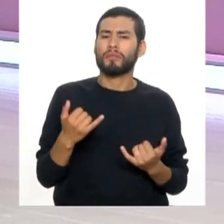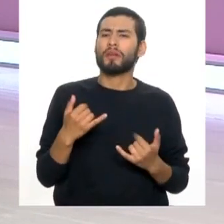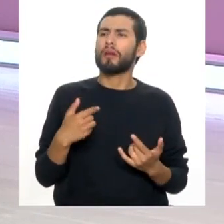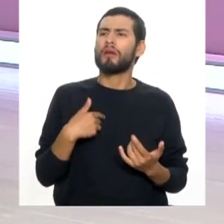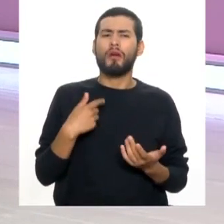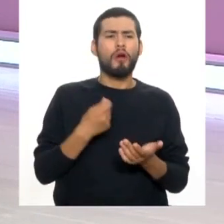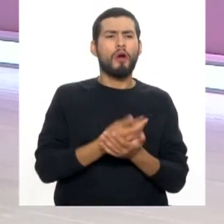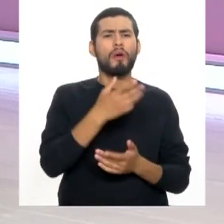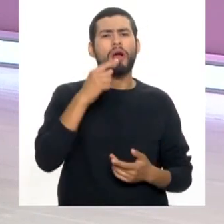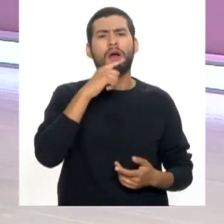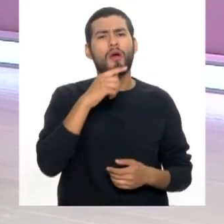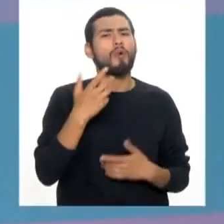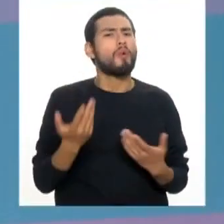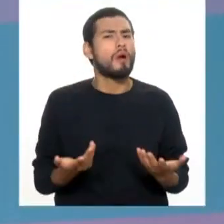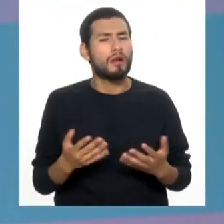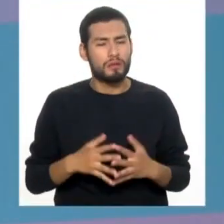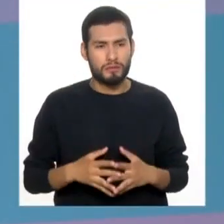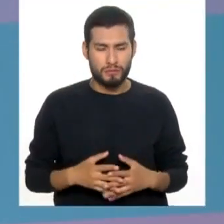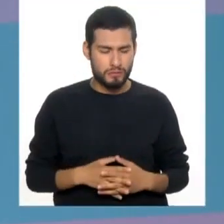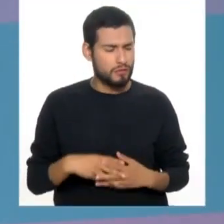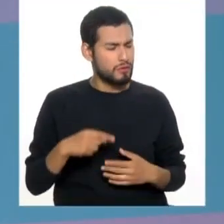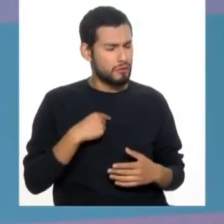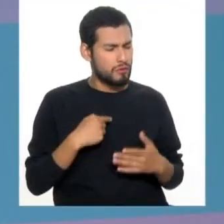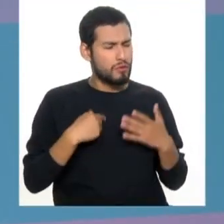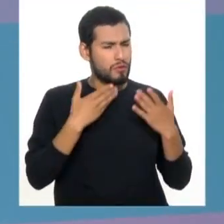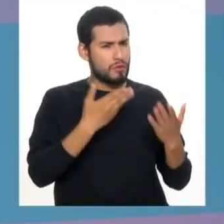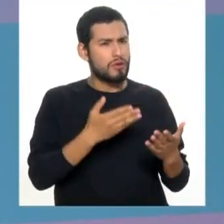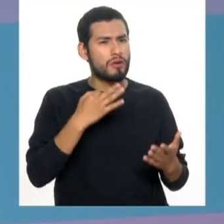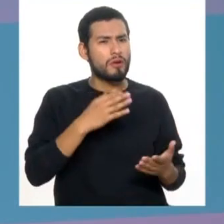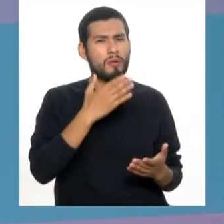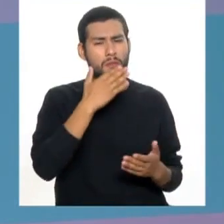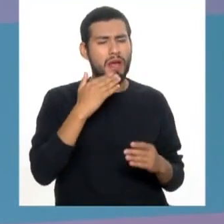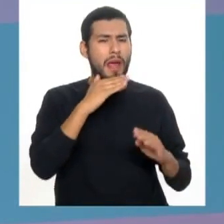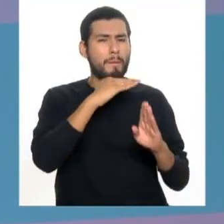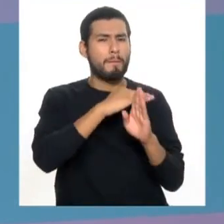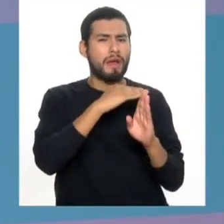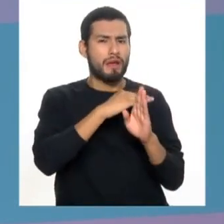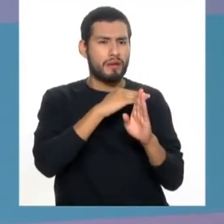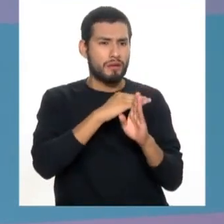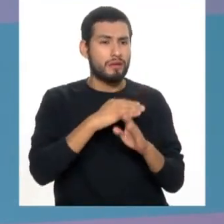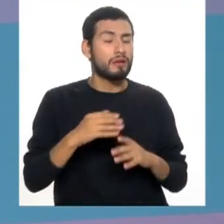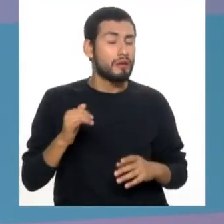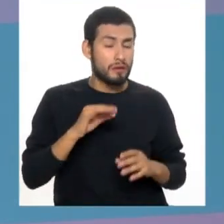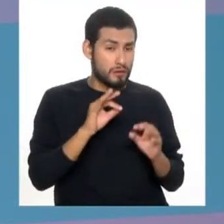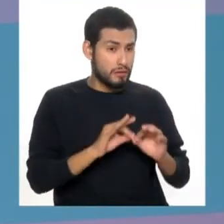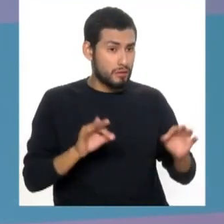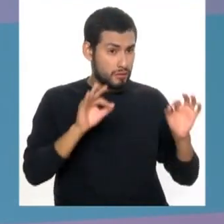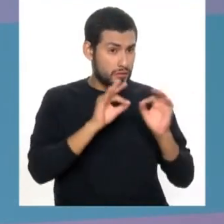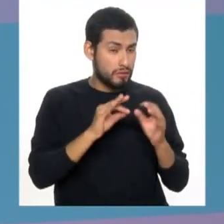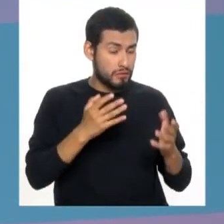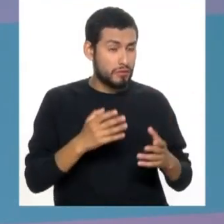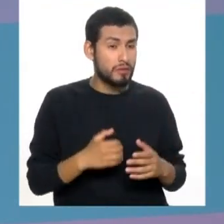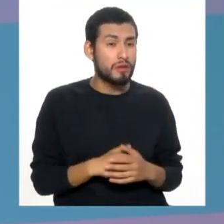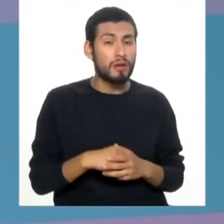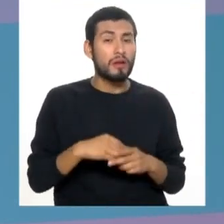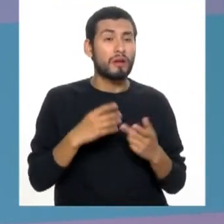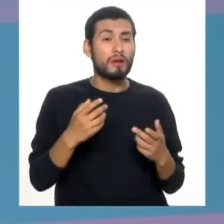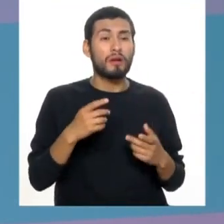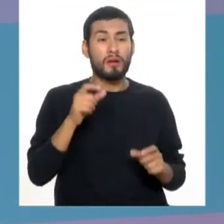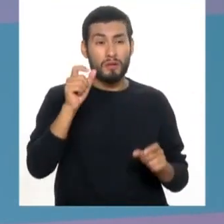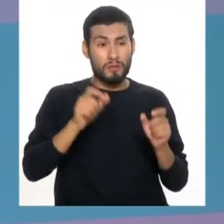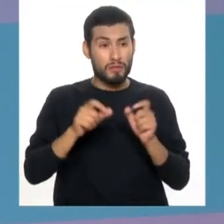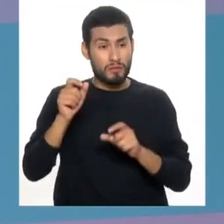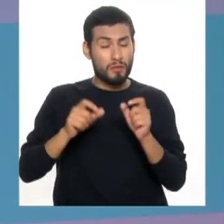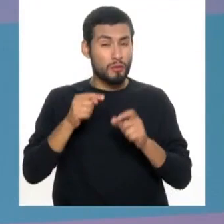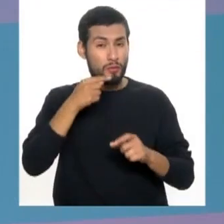¿qué cepillo compro? Yo de preferencia recomiendo siempre los cepillos medios. En el caso, algo también importante voy a mencionar, en el caso de las personas,